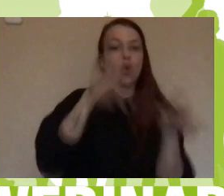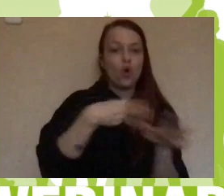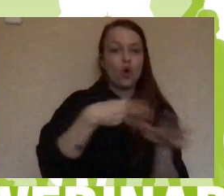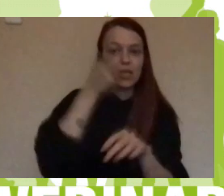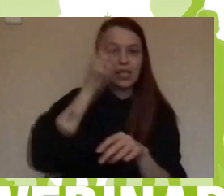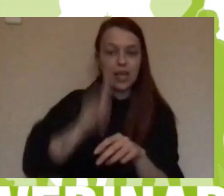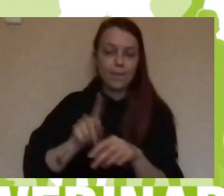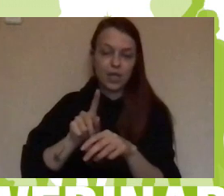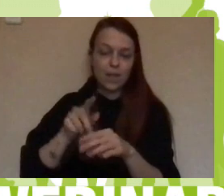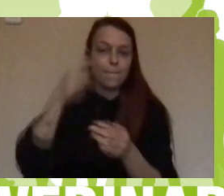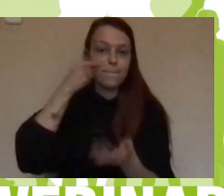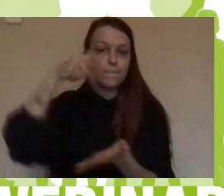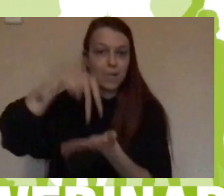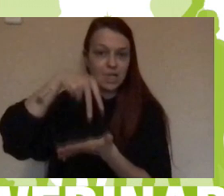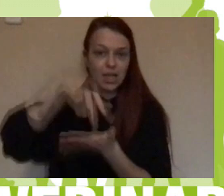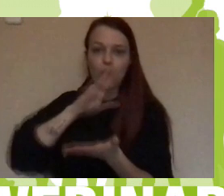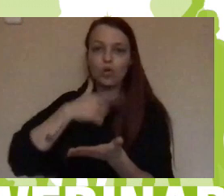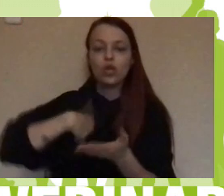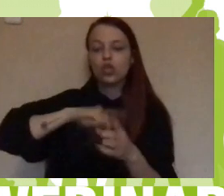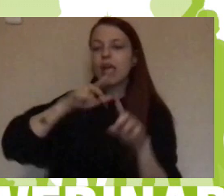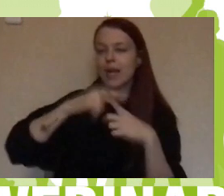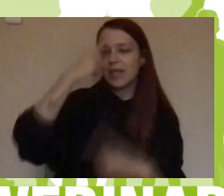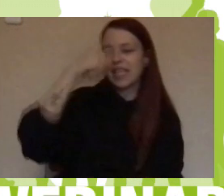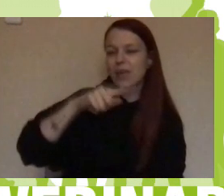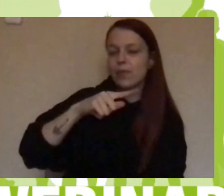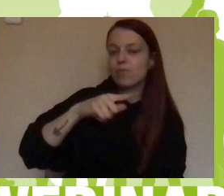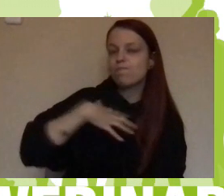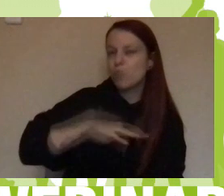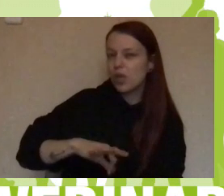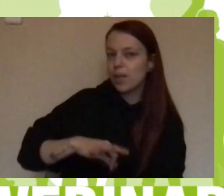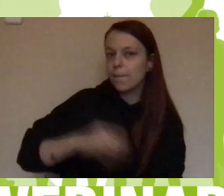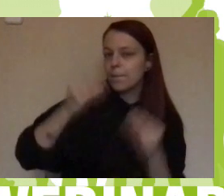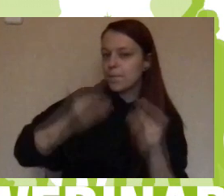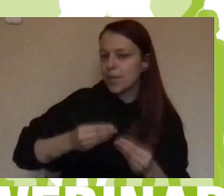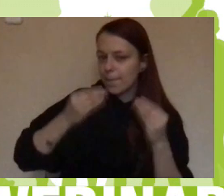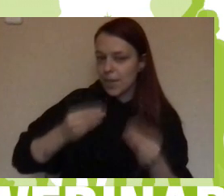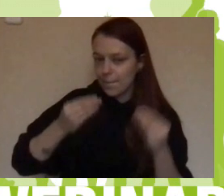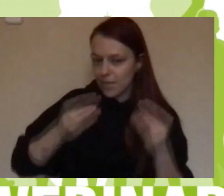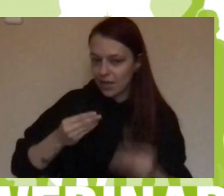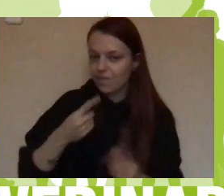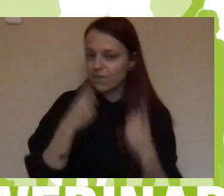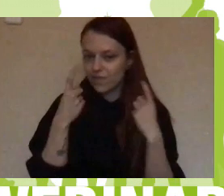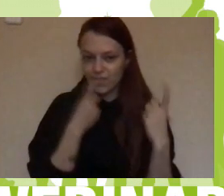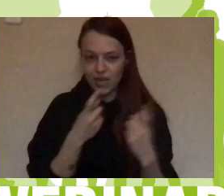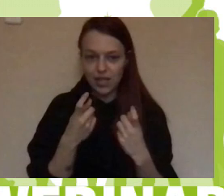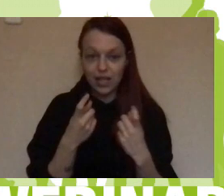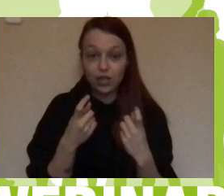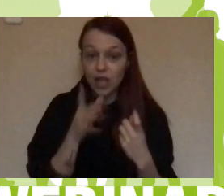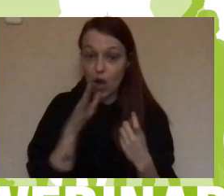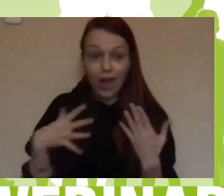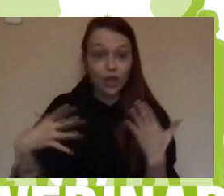conocíamos las herramientas, pero igual no las manejábamos todo lo que teníamos que manejarlas. Y ahora mismo, todas las aulas tienen